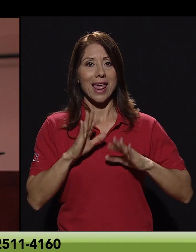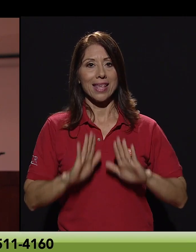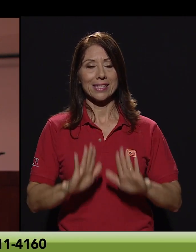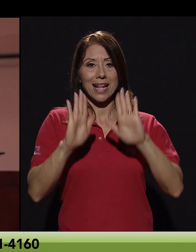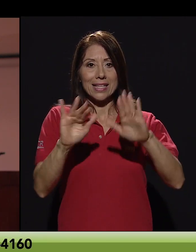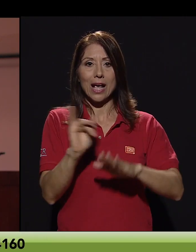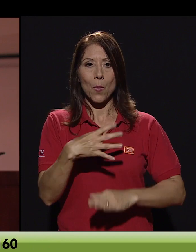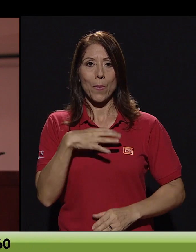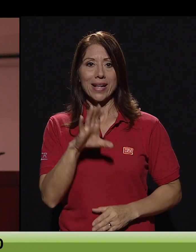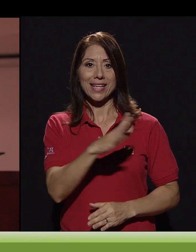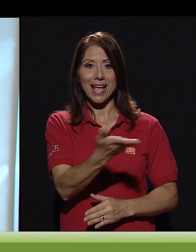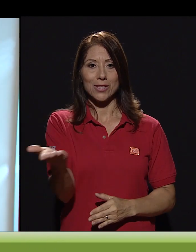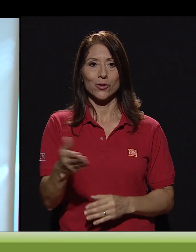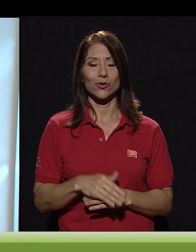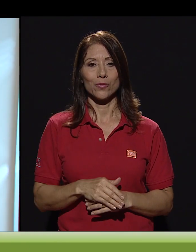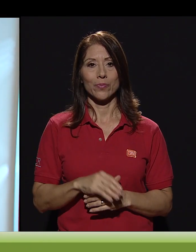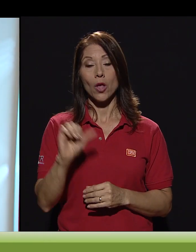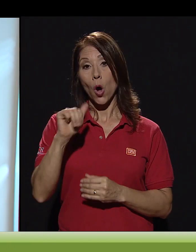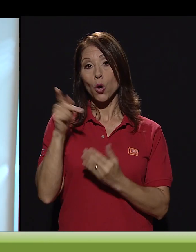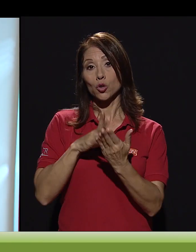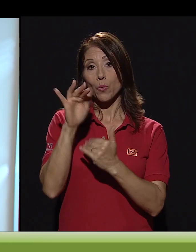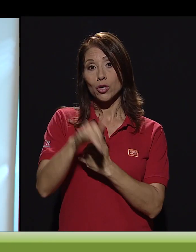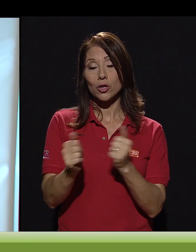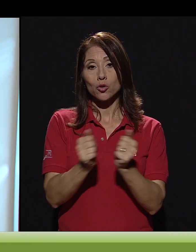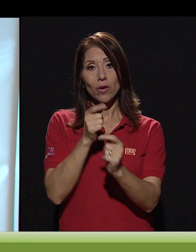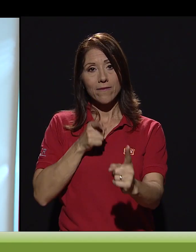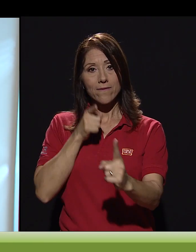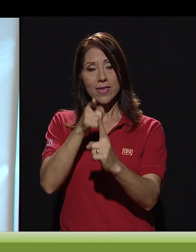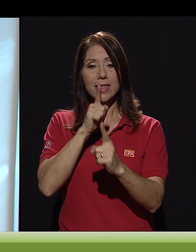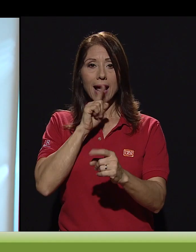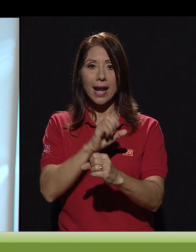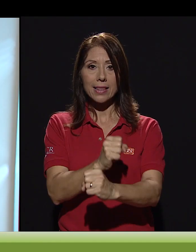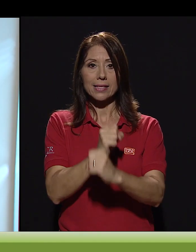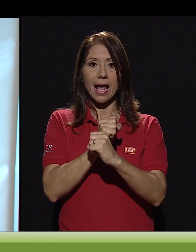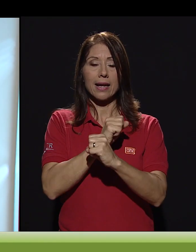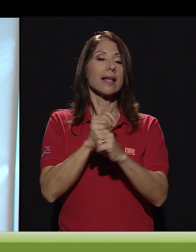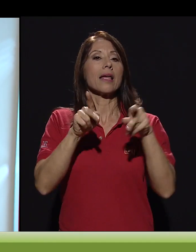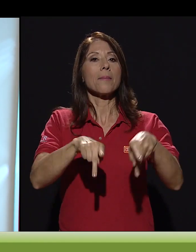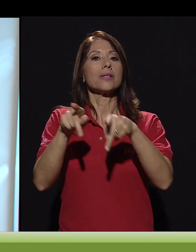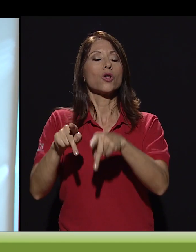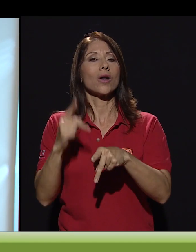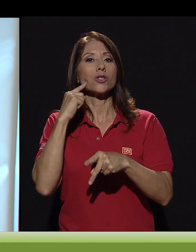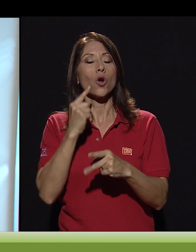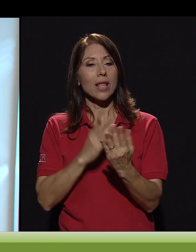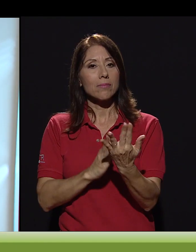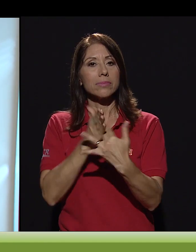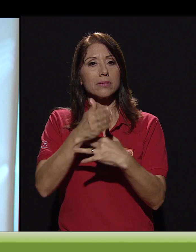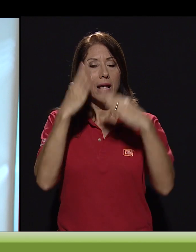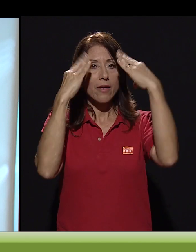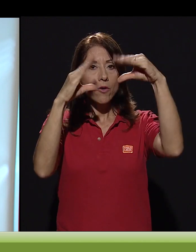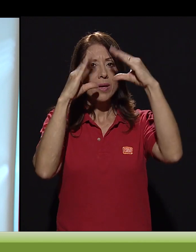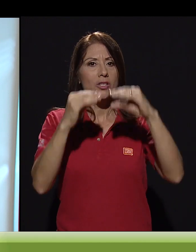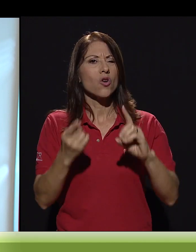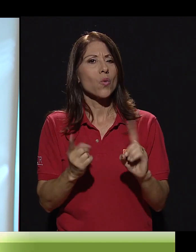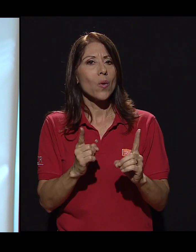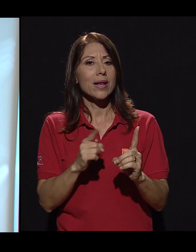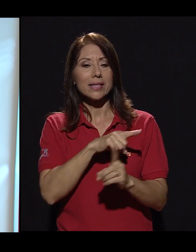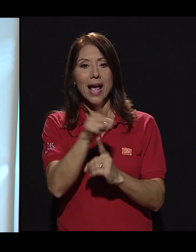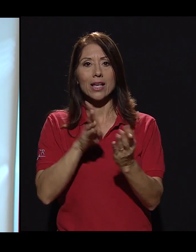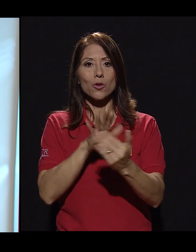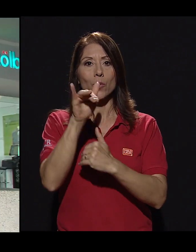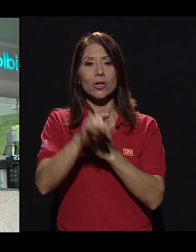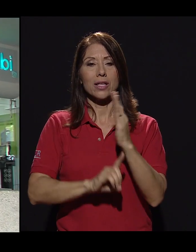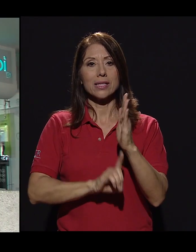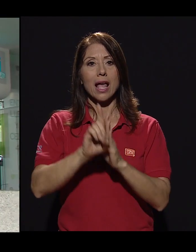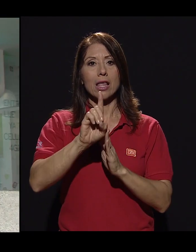excelencia como ellos lo merecen. Otros proyectos que surgen con el fin de garantizar el acceso de la población sorda a la información son aquellos